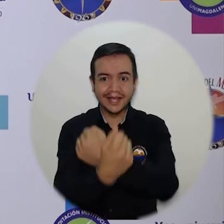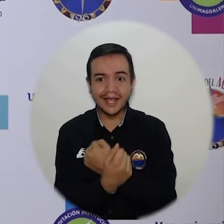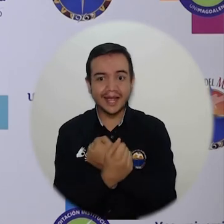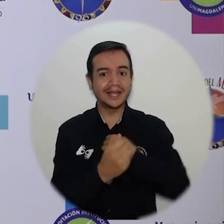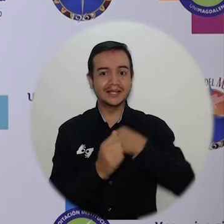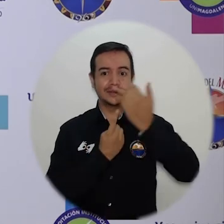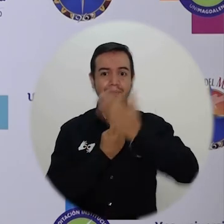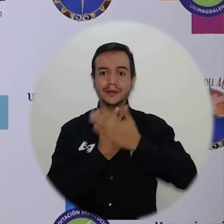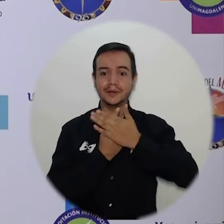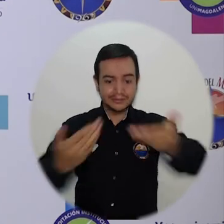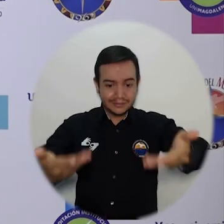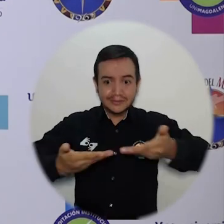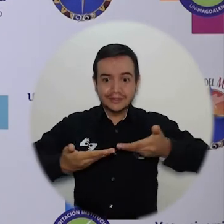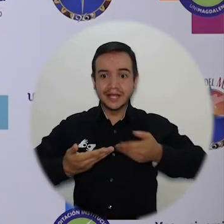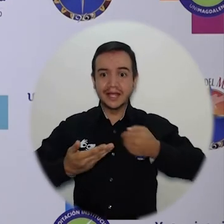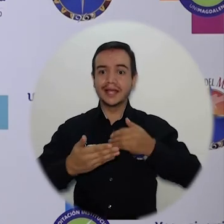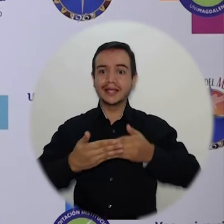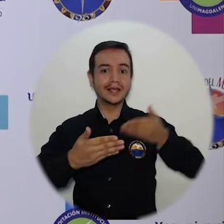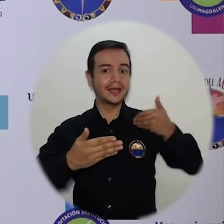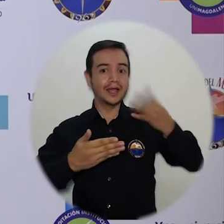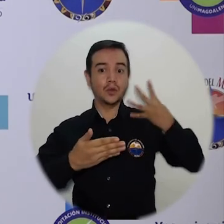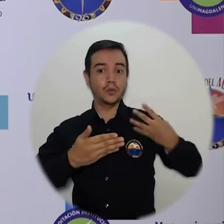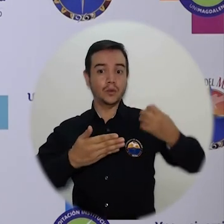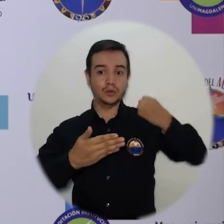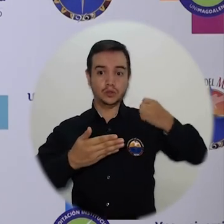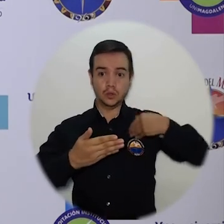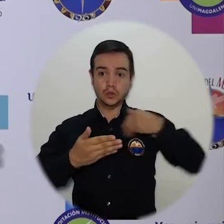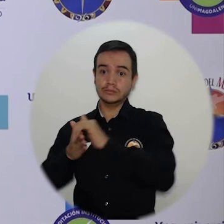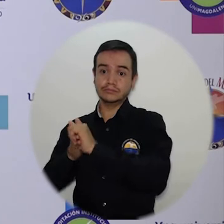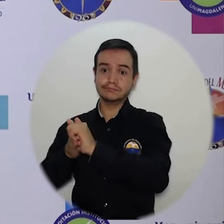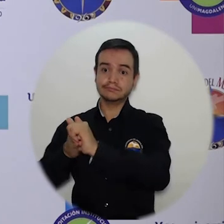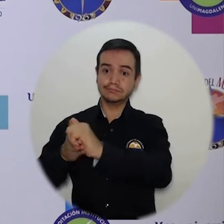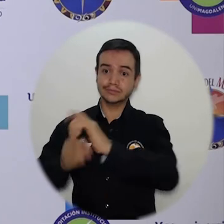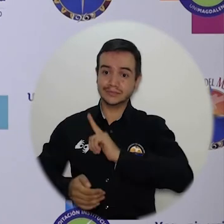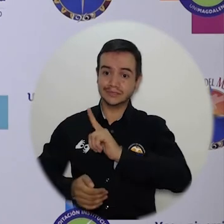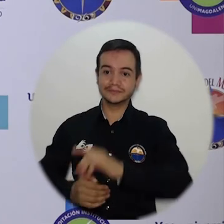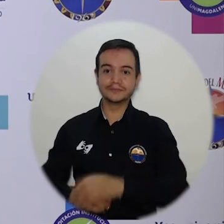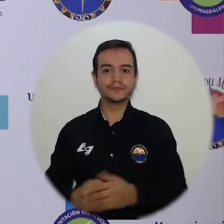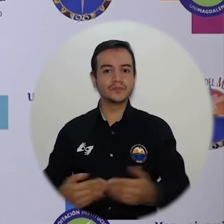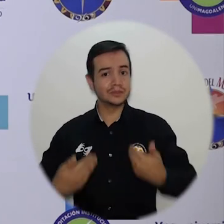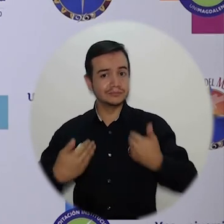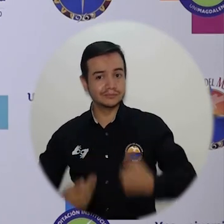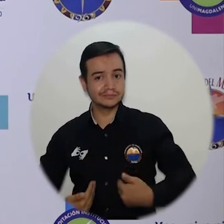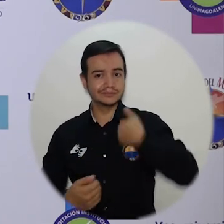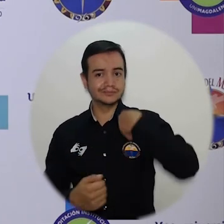que me han permitido orientar esta institución. Como rector, como profesor, como egresado, pero sobre todo como